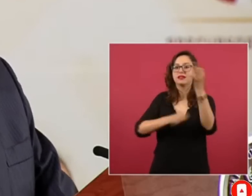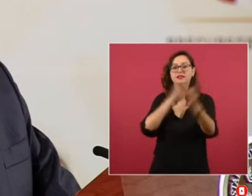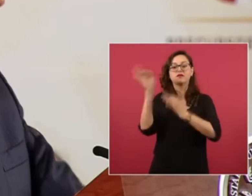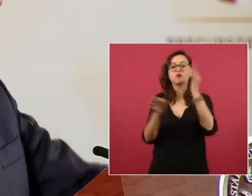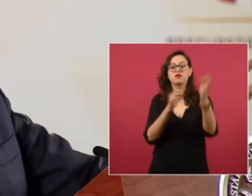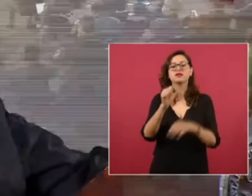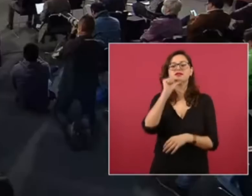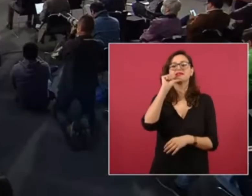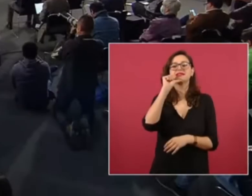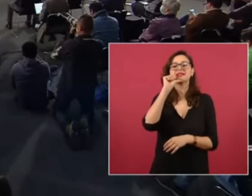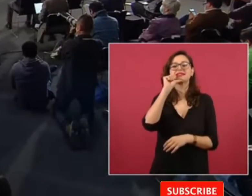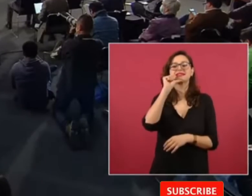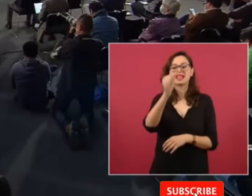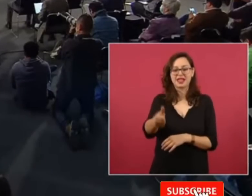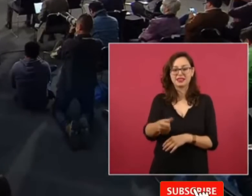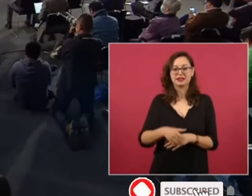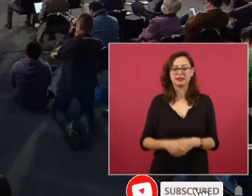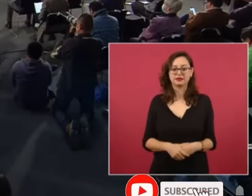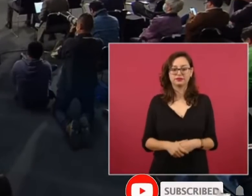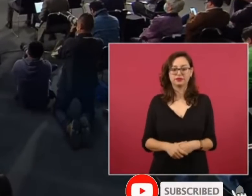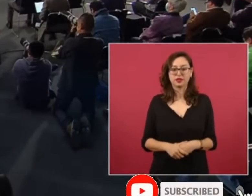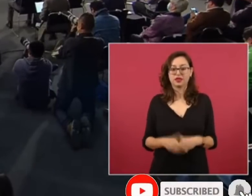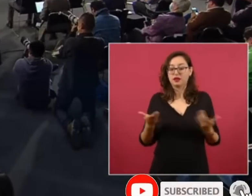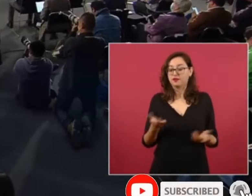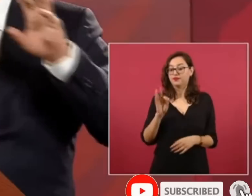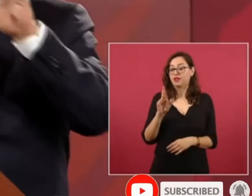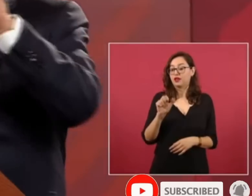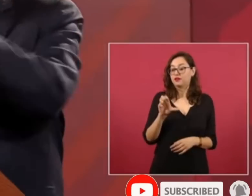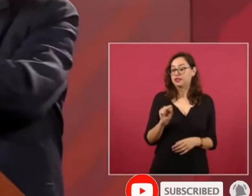Toda la crónica de su visita tuvo que ver